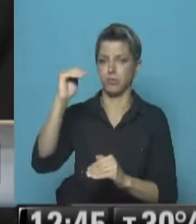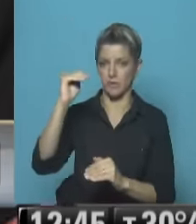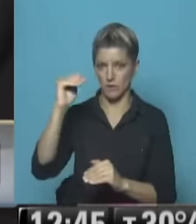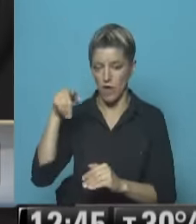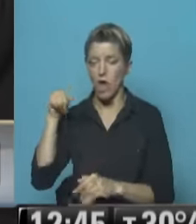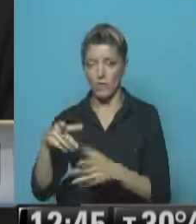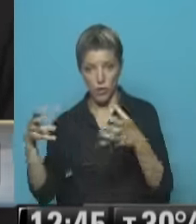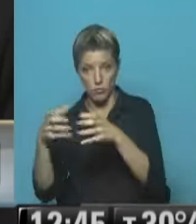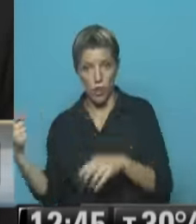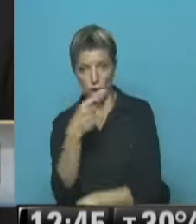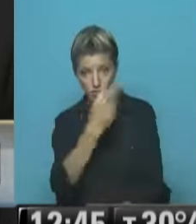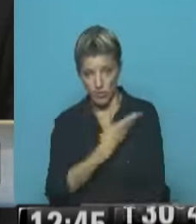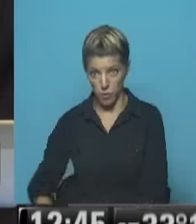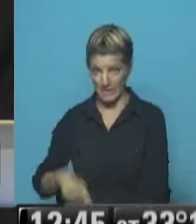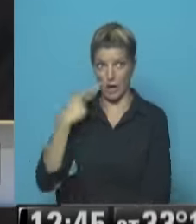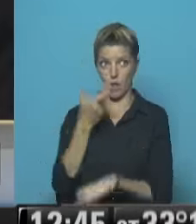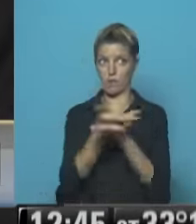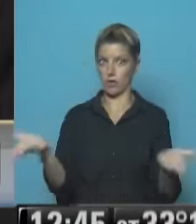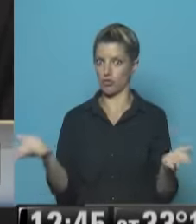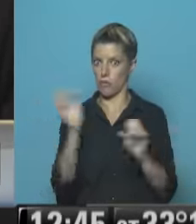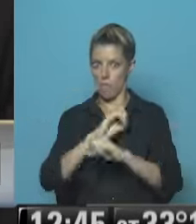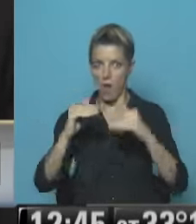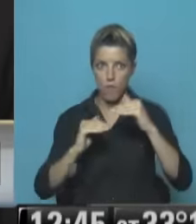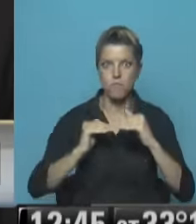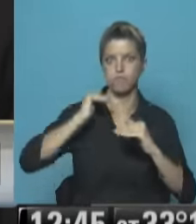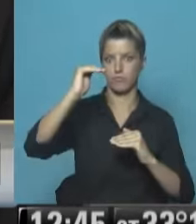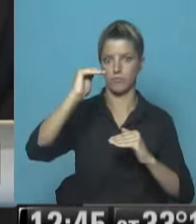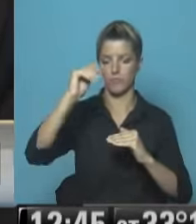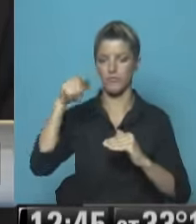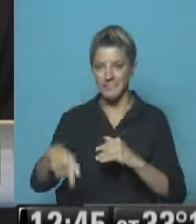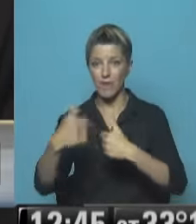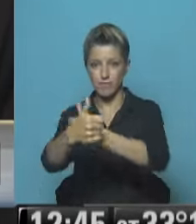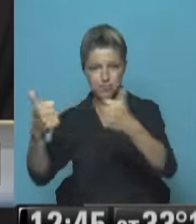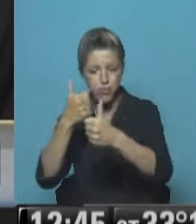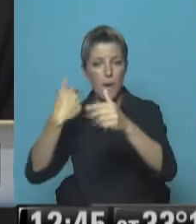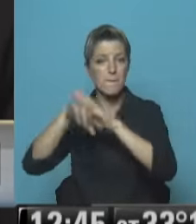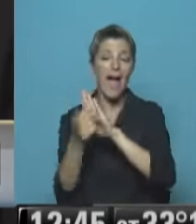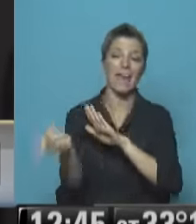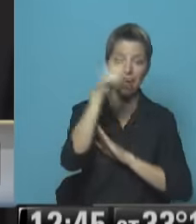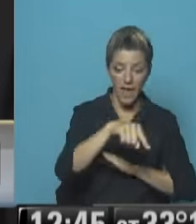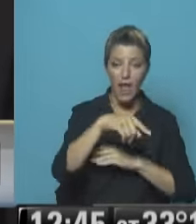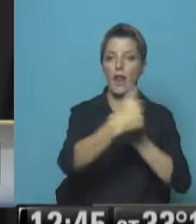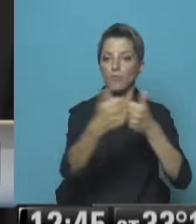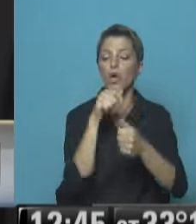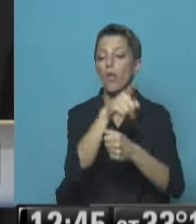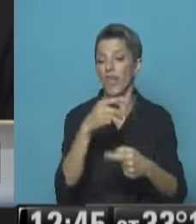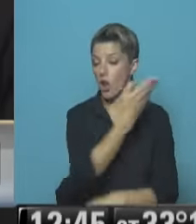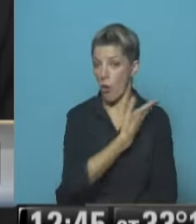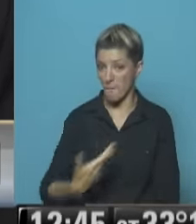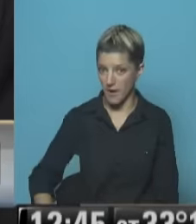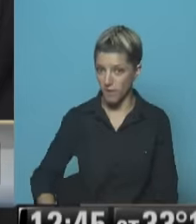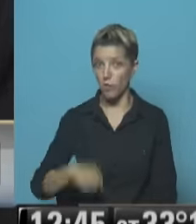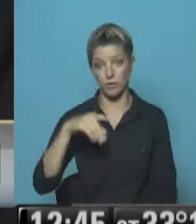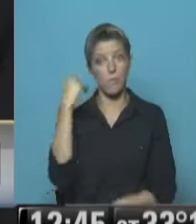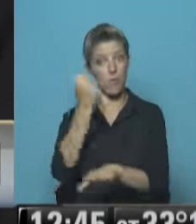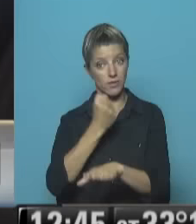sea está claro Que es un triunfo Aplastante Lograr La mayoría En la asamblea Legislativa Tomando en cuenta Que el